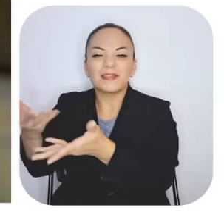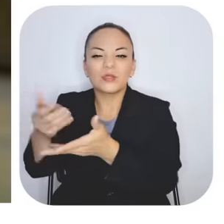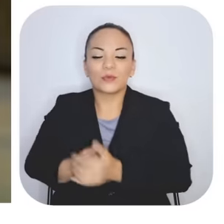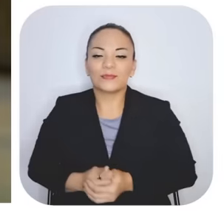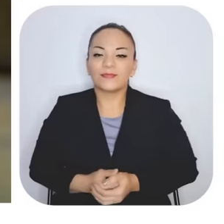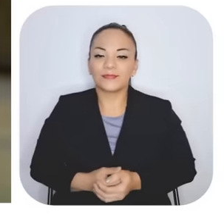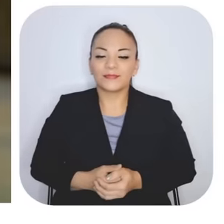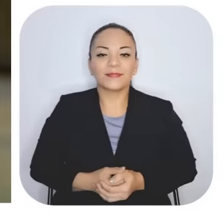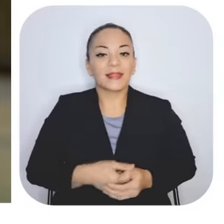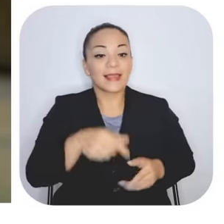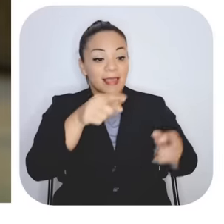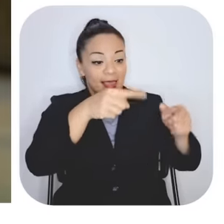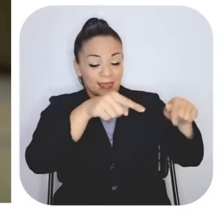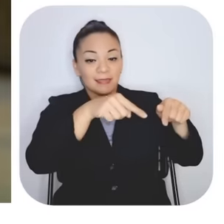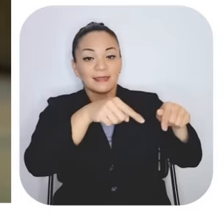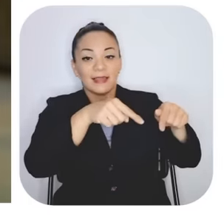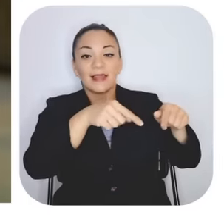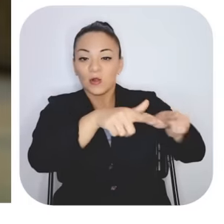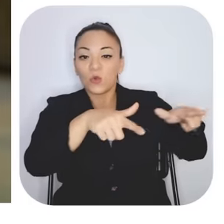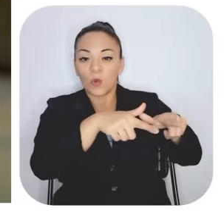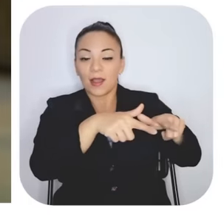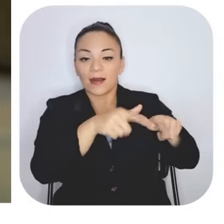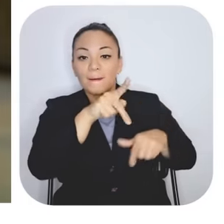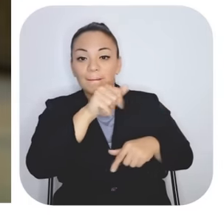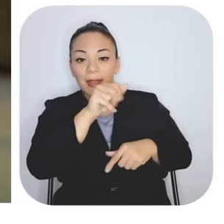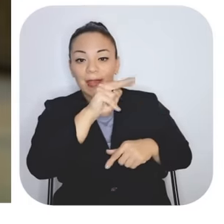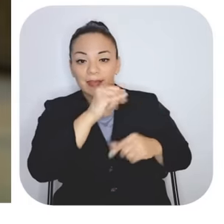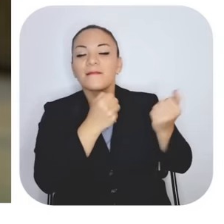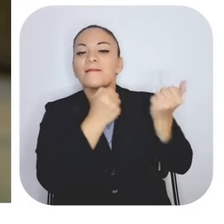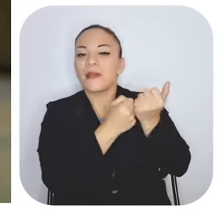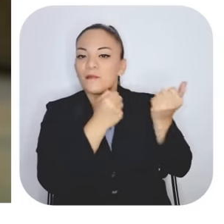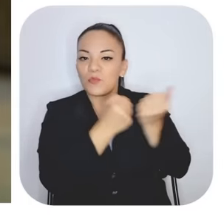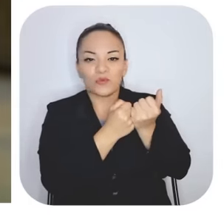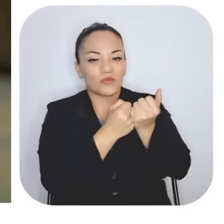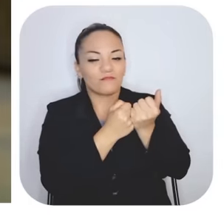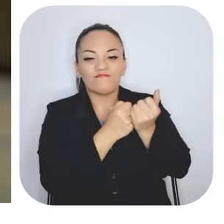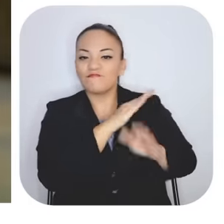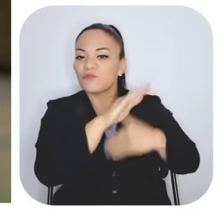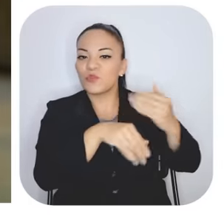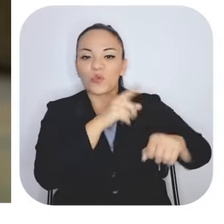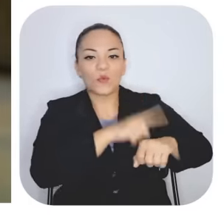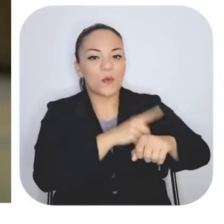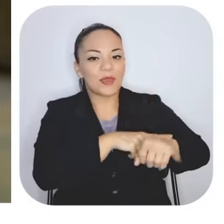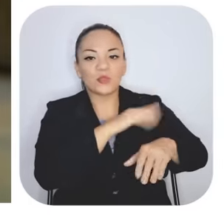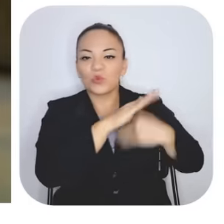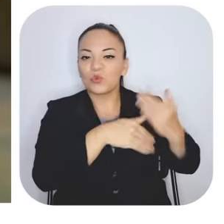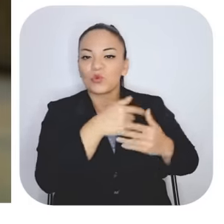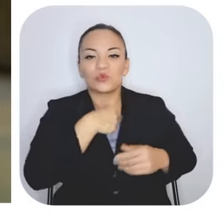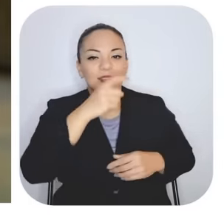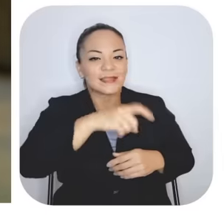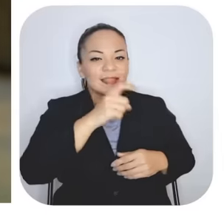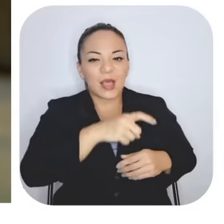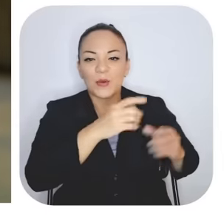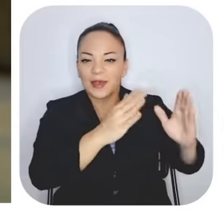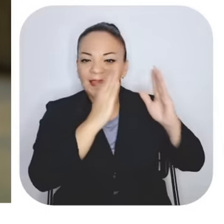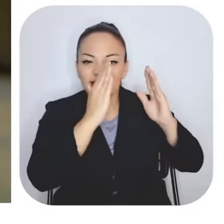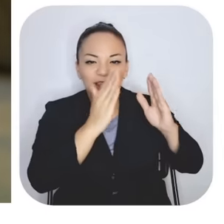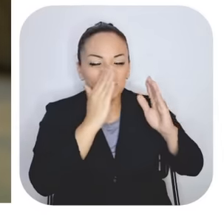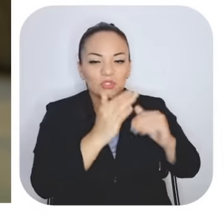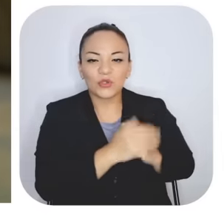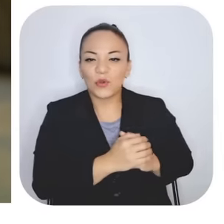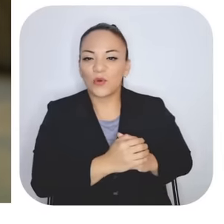Y ellos me apoyaron en todo momento, sinceramente, en todo lo que yo necesitaba, la atención que